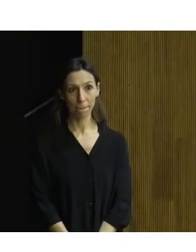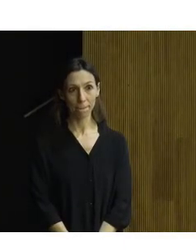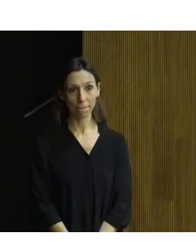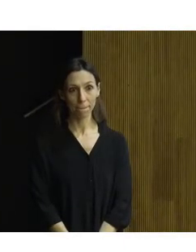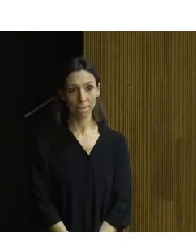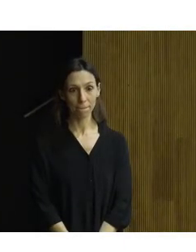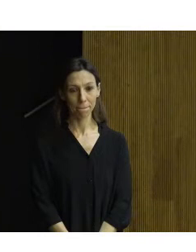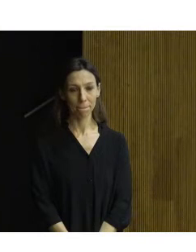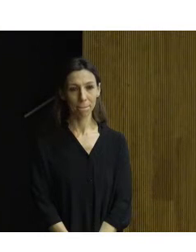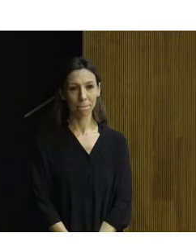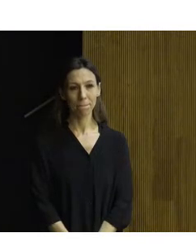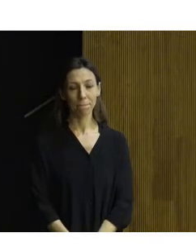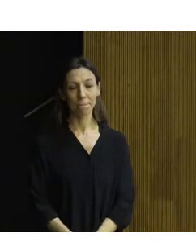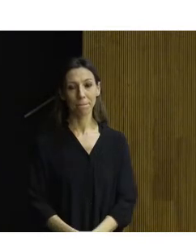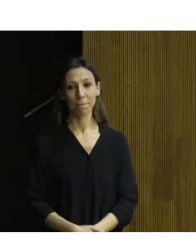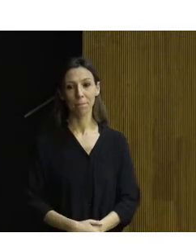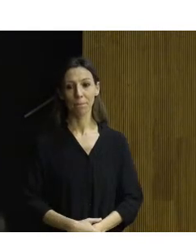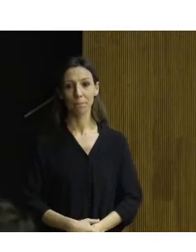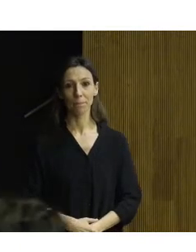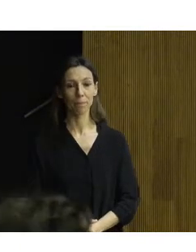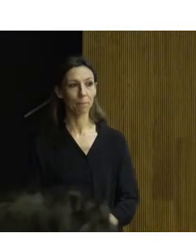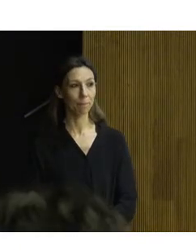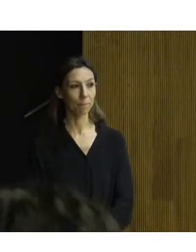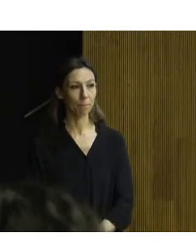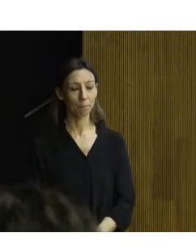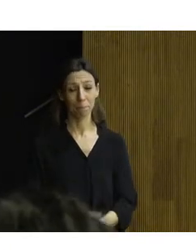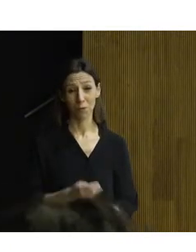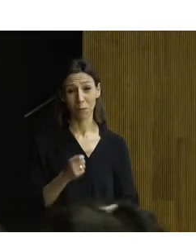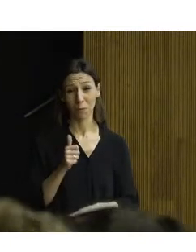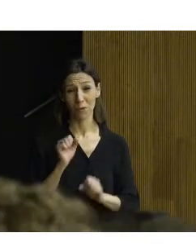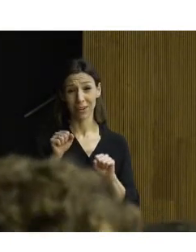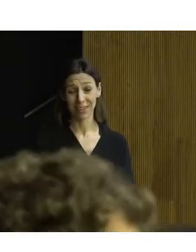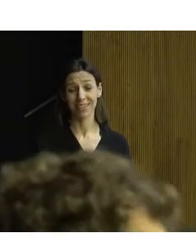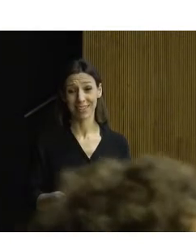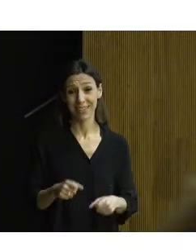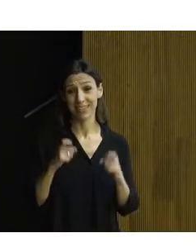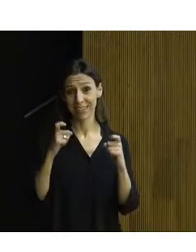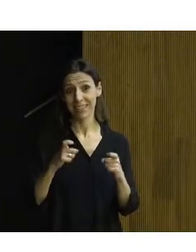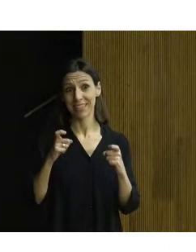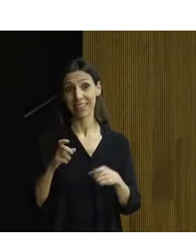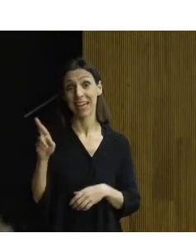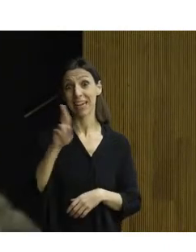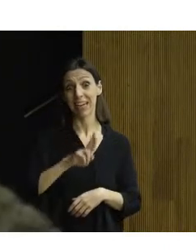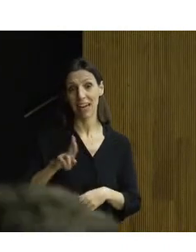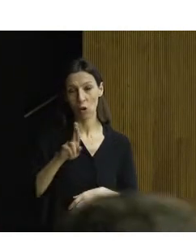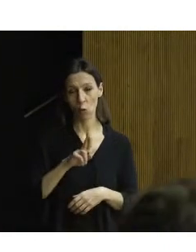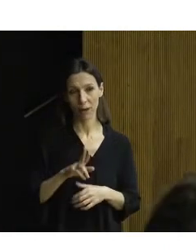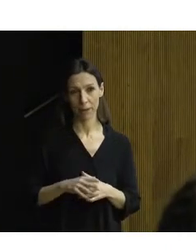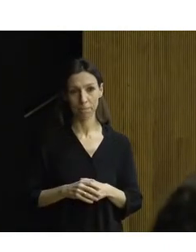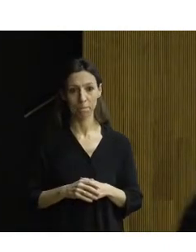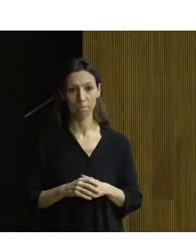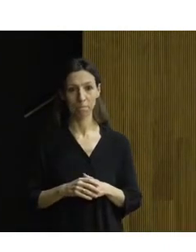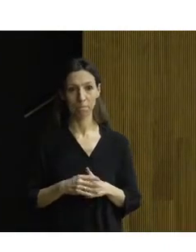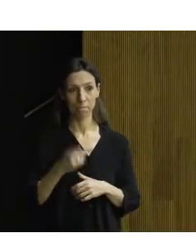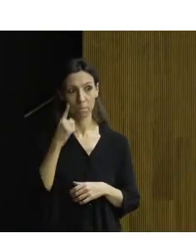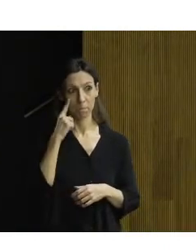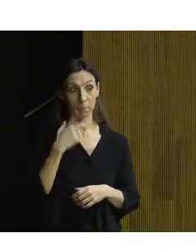hemos cogido un poco de retraso así que bueno vamos a intentar si lo conseguimos recuperar en esta en esta mesa a ver si es posible